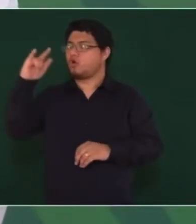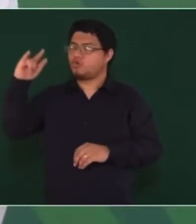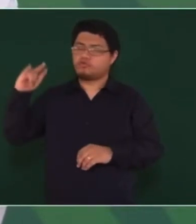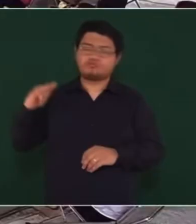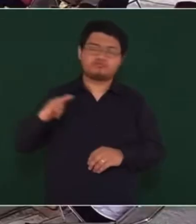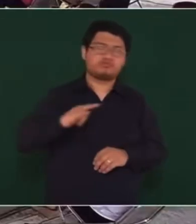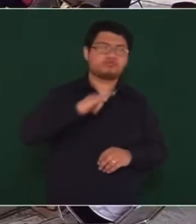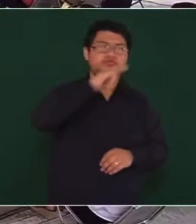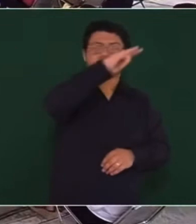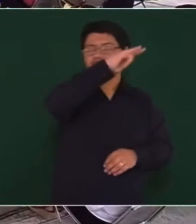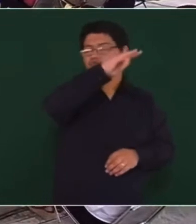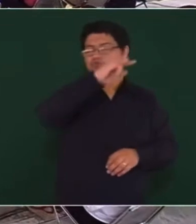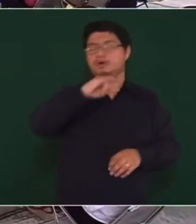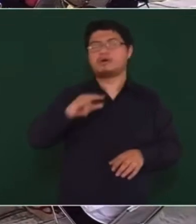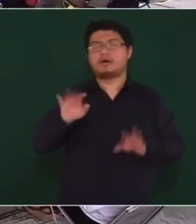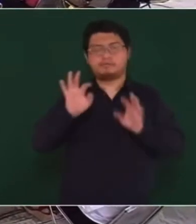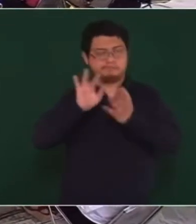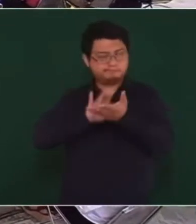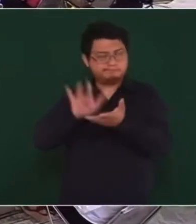aéreo.